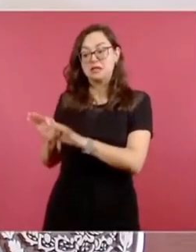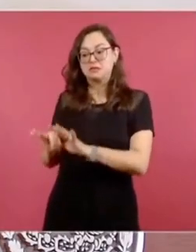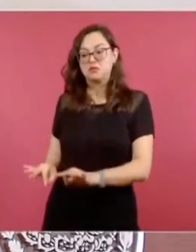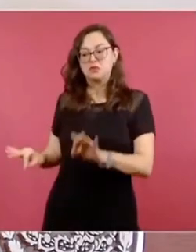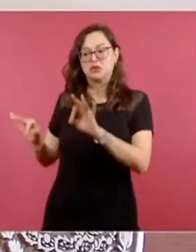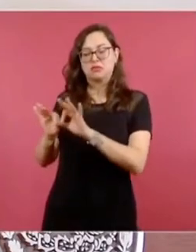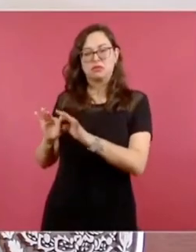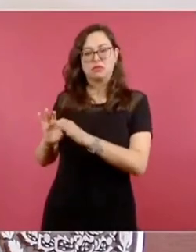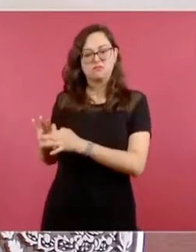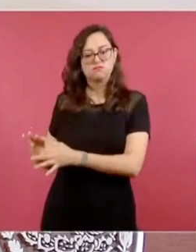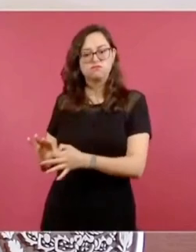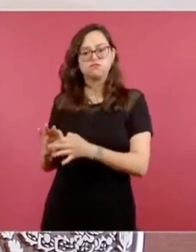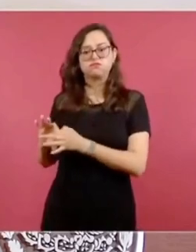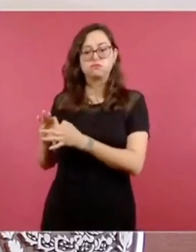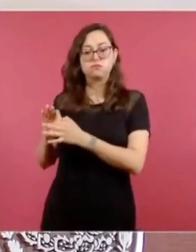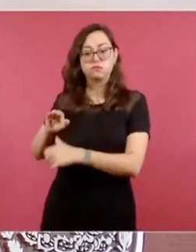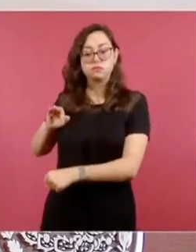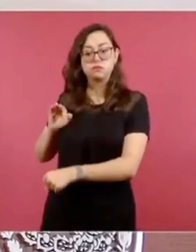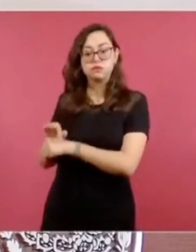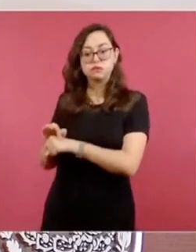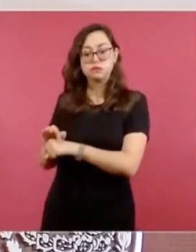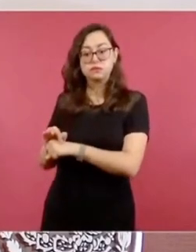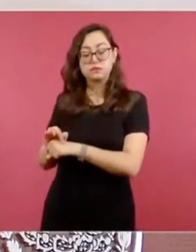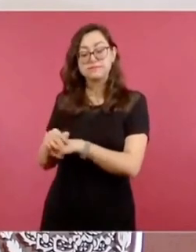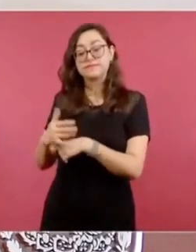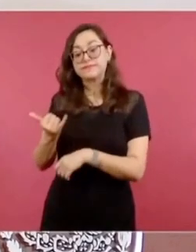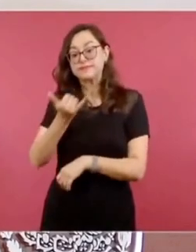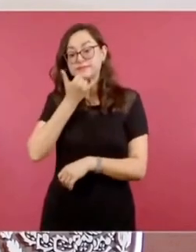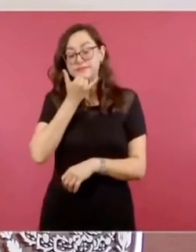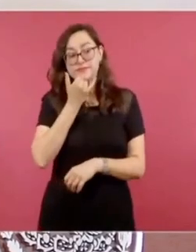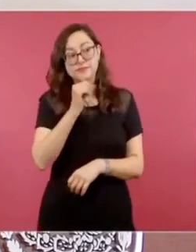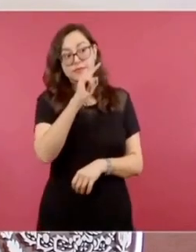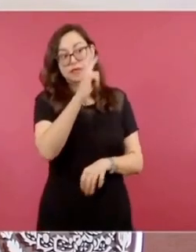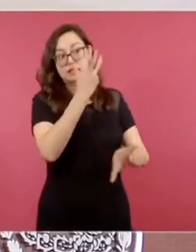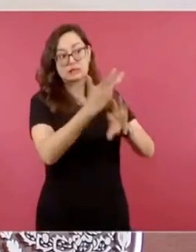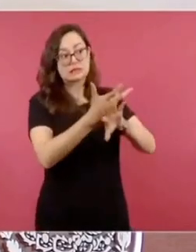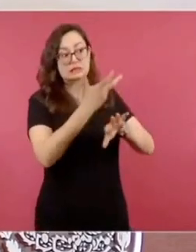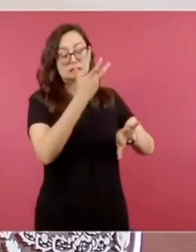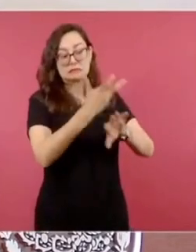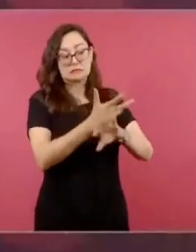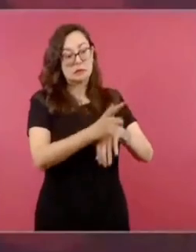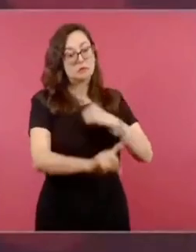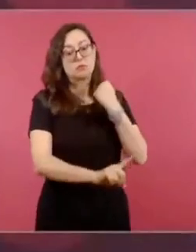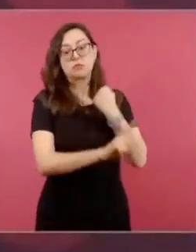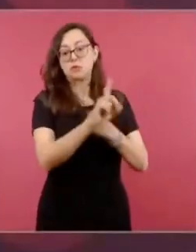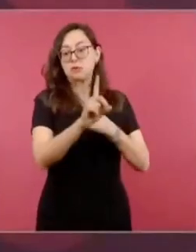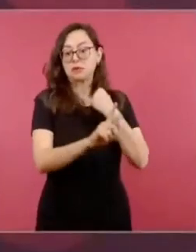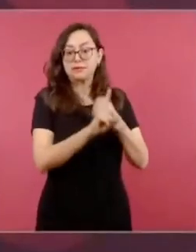problema, tienen mucha desintegración de familias.